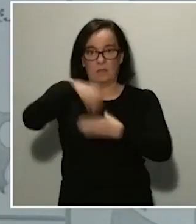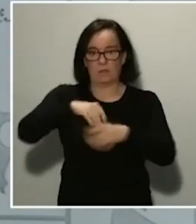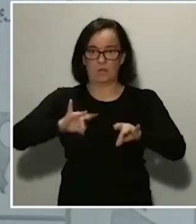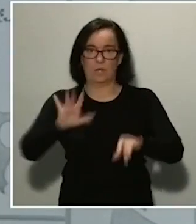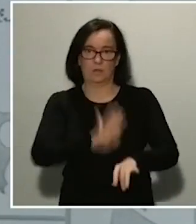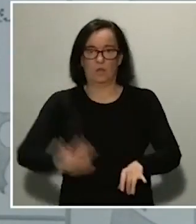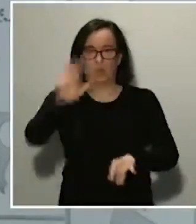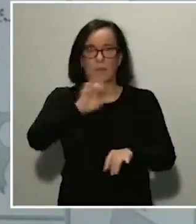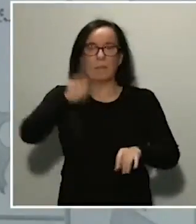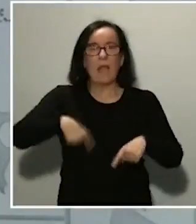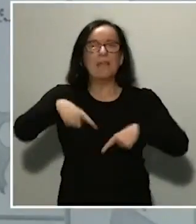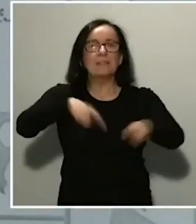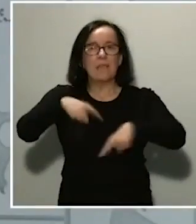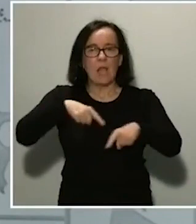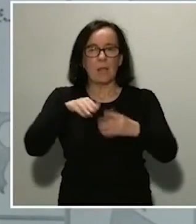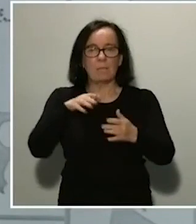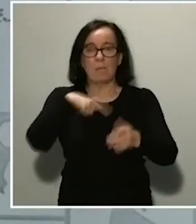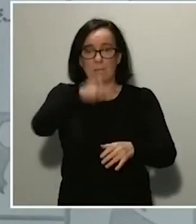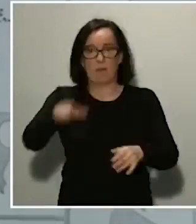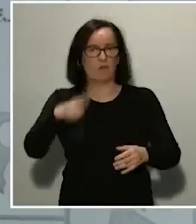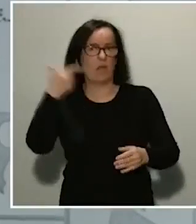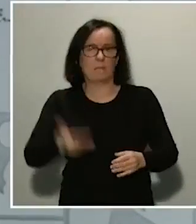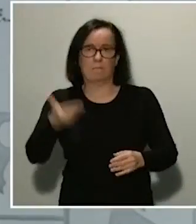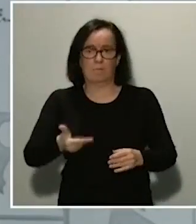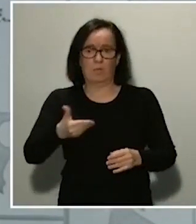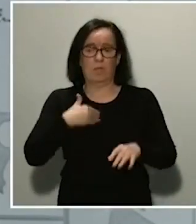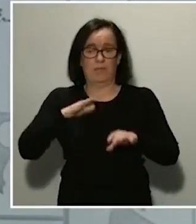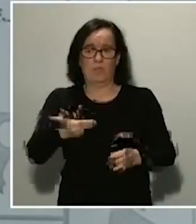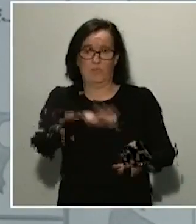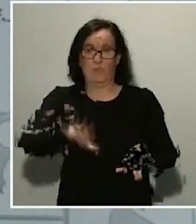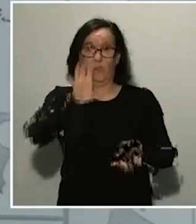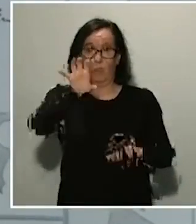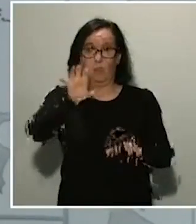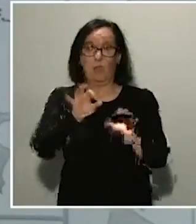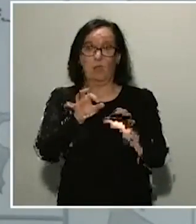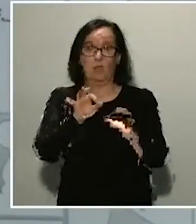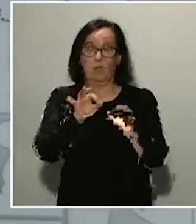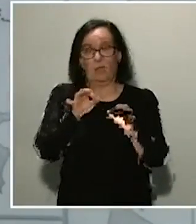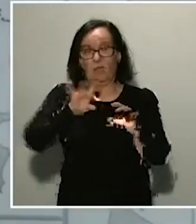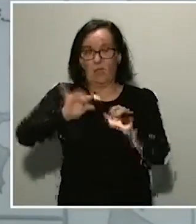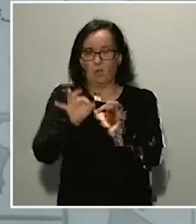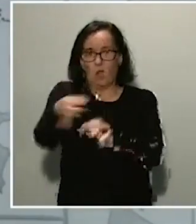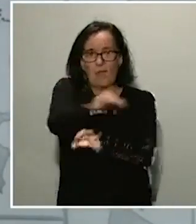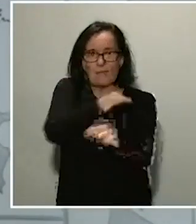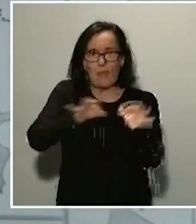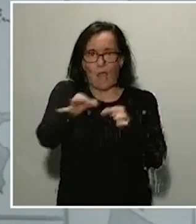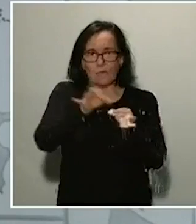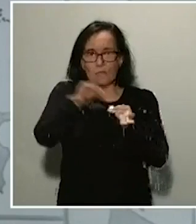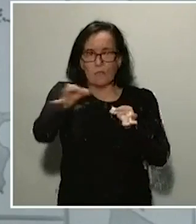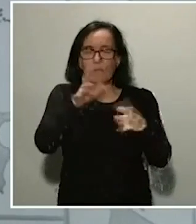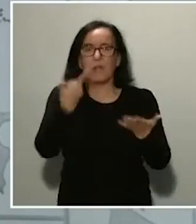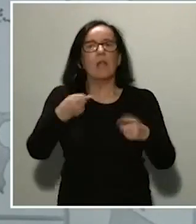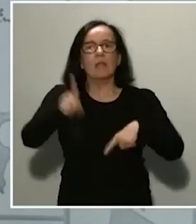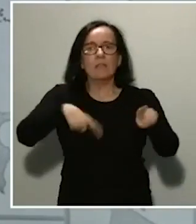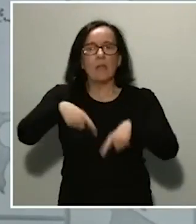para el transporte de personal clave entre la península y los territorios extrapeninsulares y también para el transporte del